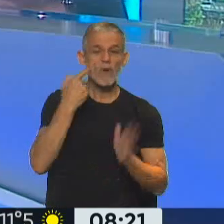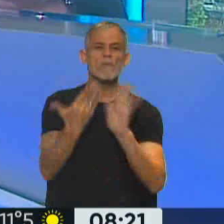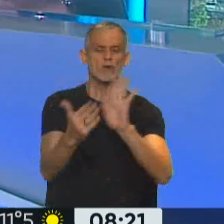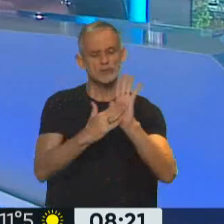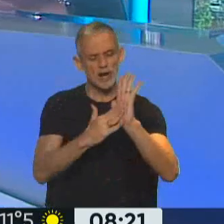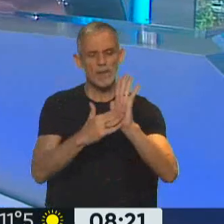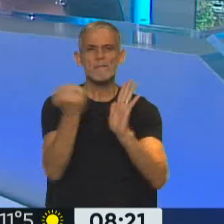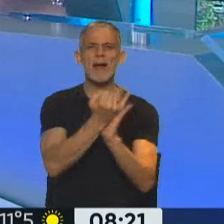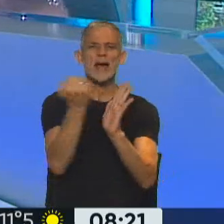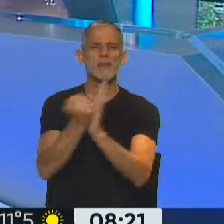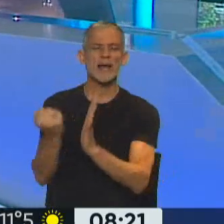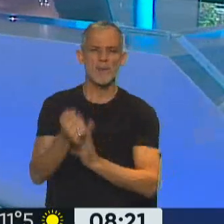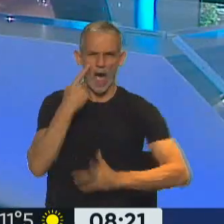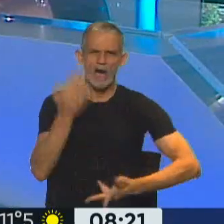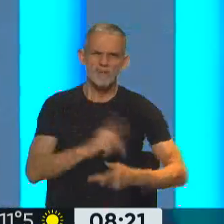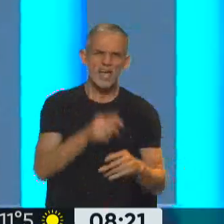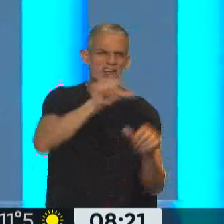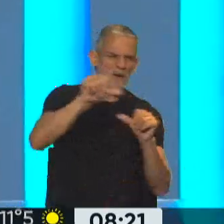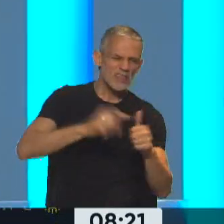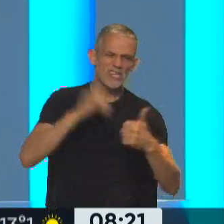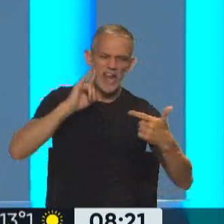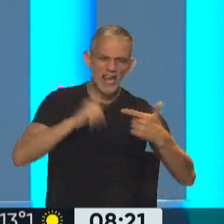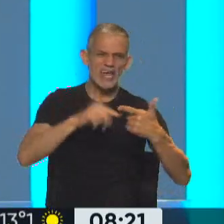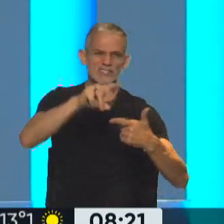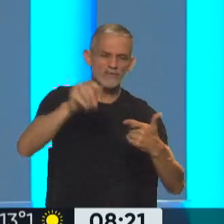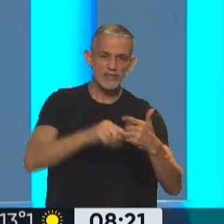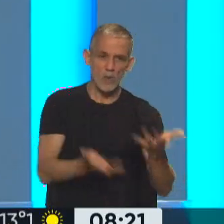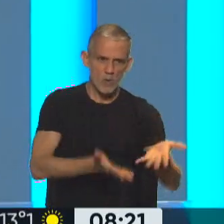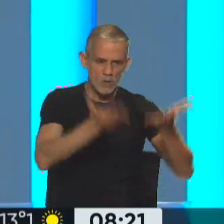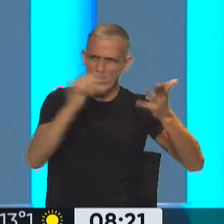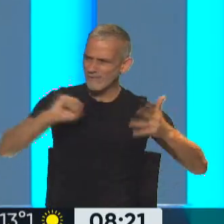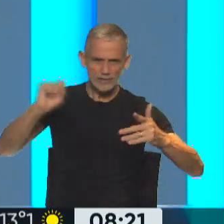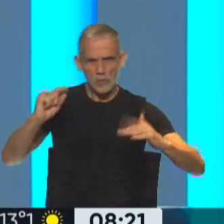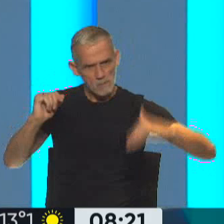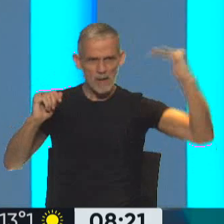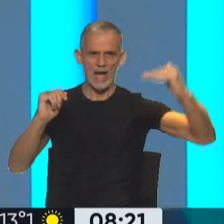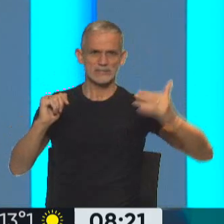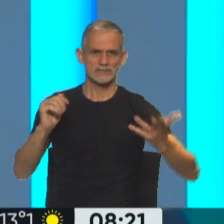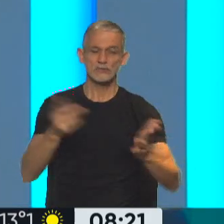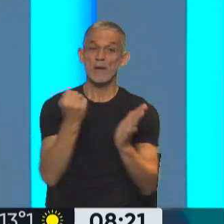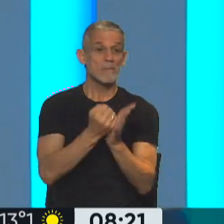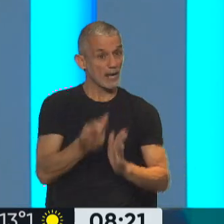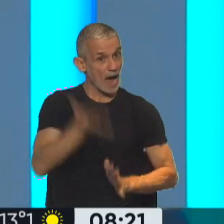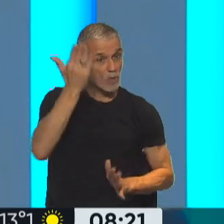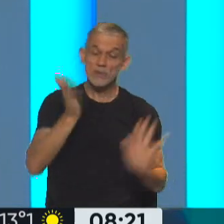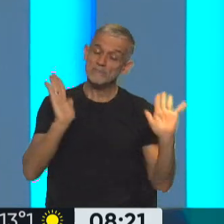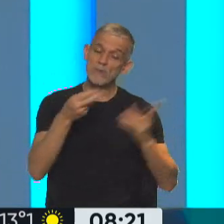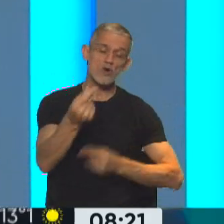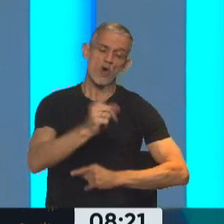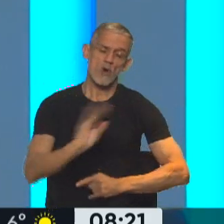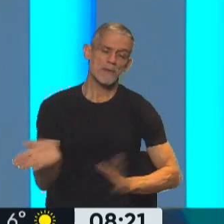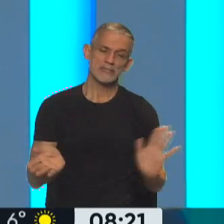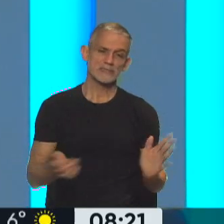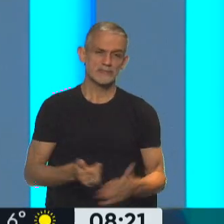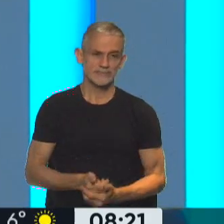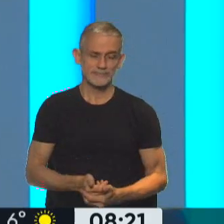determinadas marcas diciendo, fíjate como la lavandina, la leche, los fideos aumentaron por encima de la inflación. Así que marca que veas que aumentó mucho, marca que no tendés